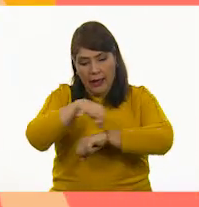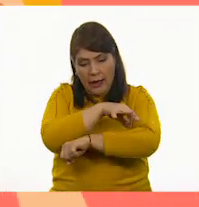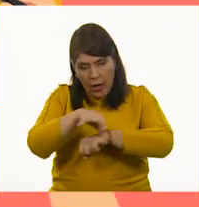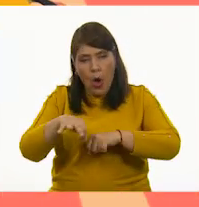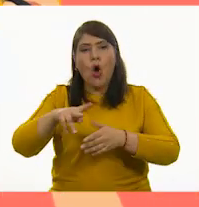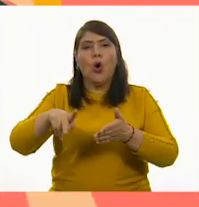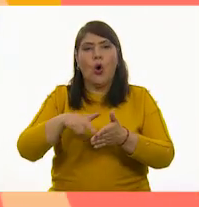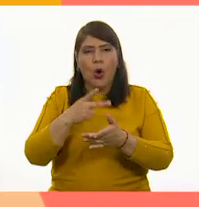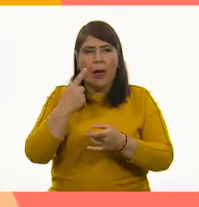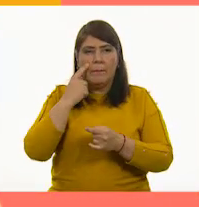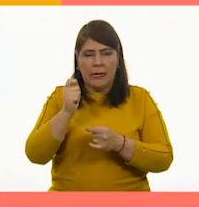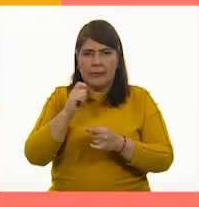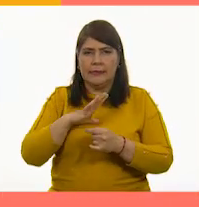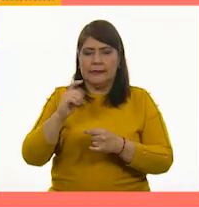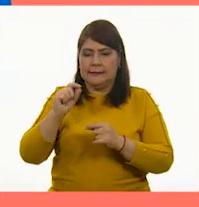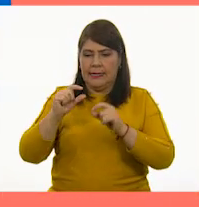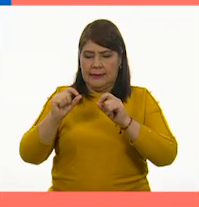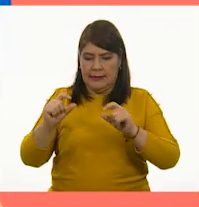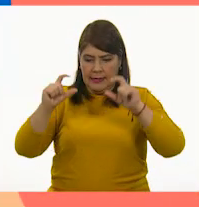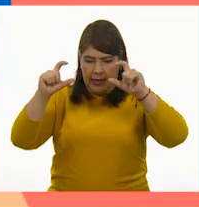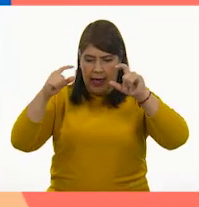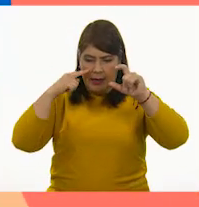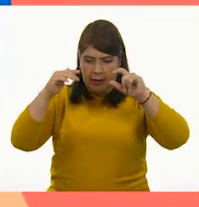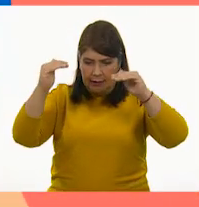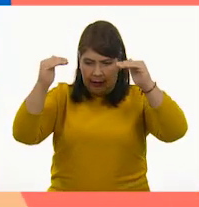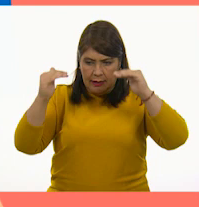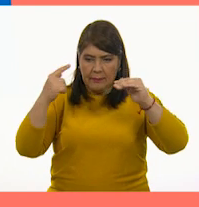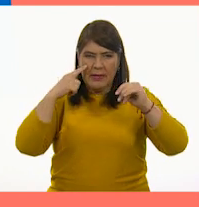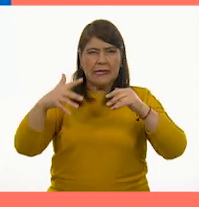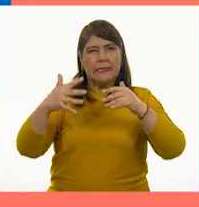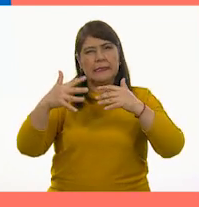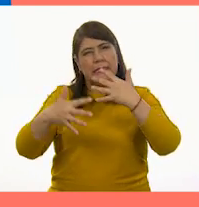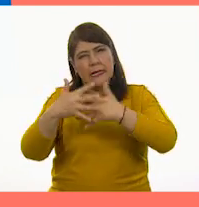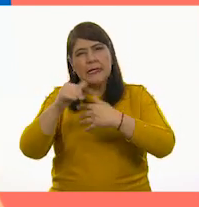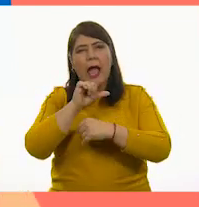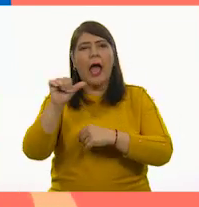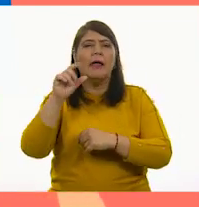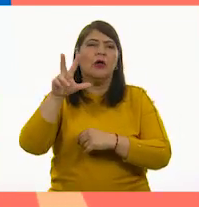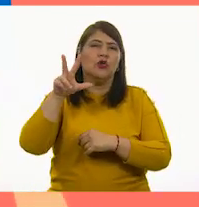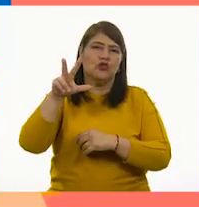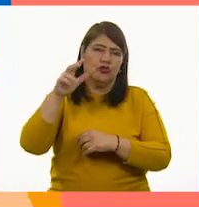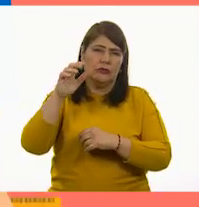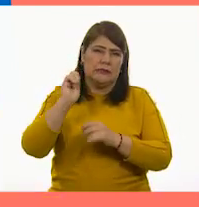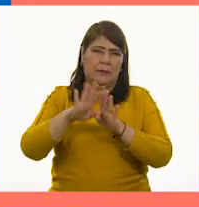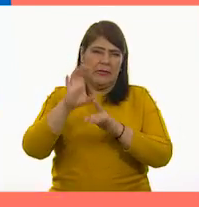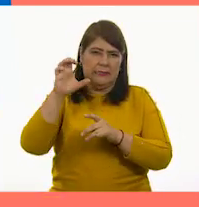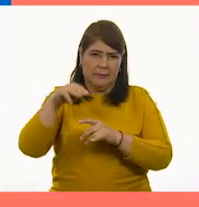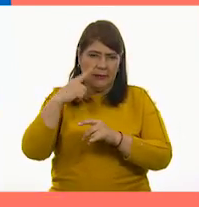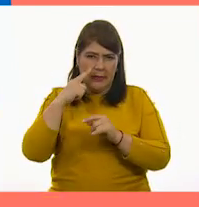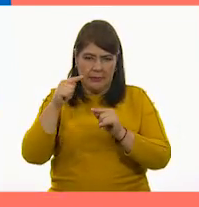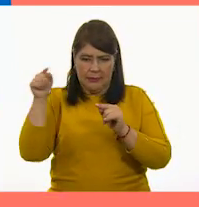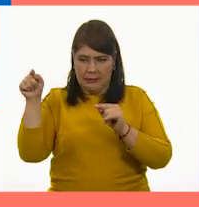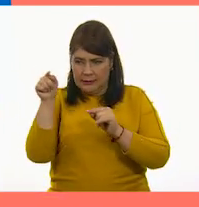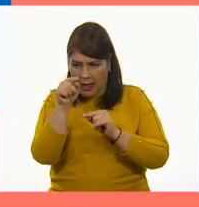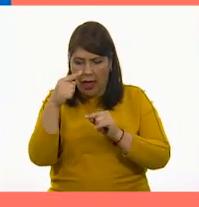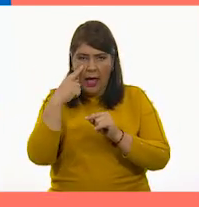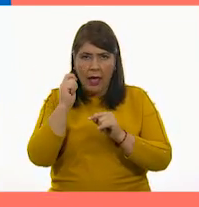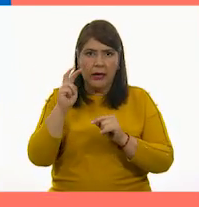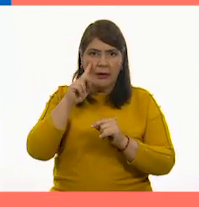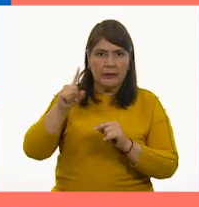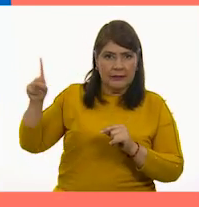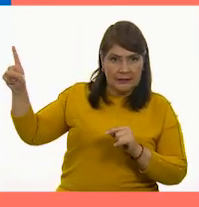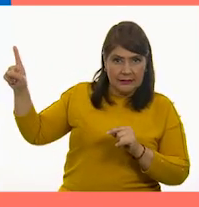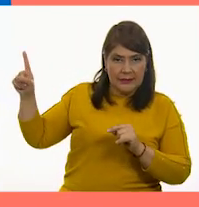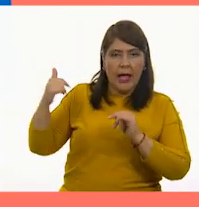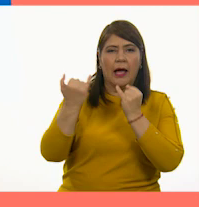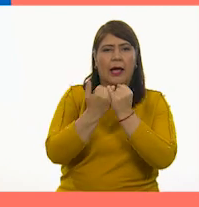marca con el plumón o la pluma, de 15 a 18 centímetros de largo, de un lado. 6. Dejando un margen de